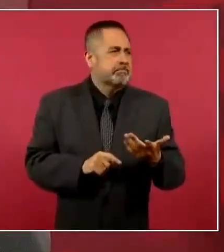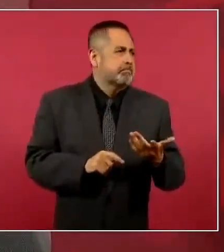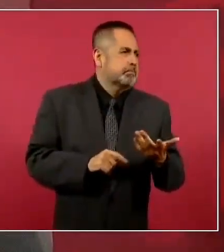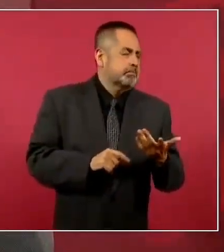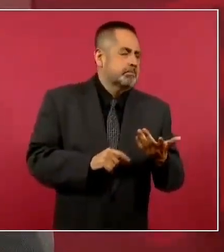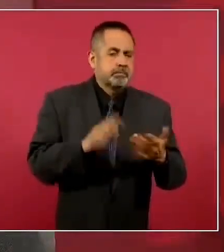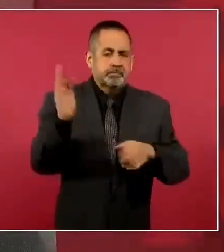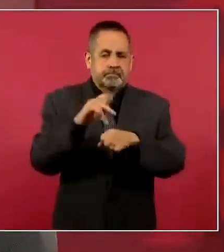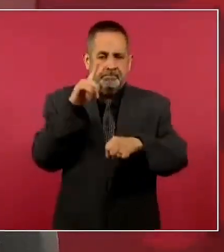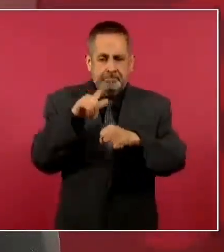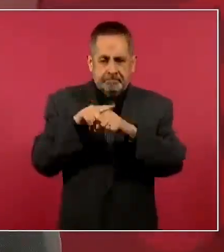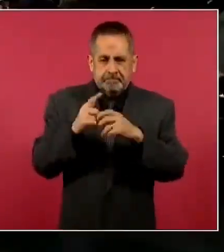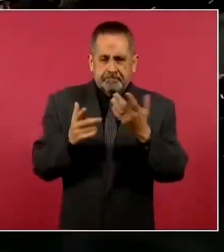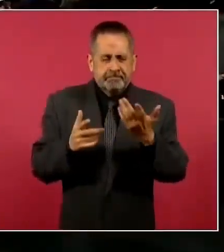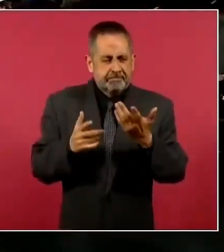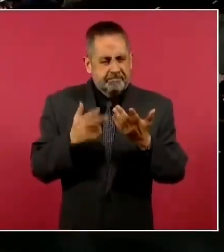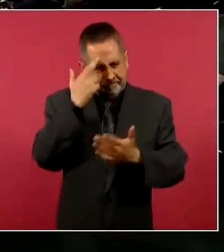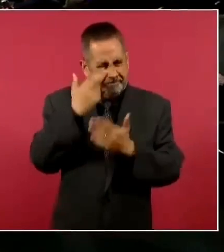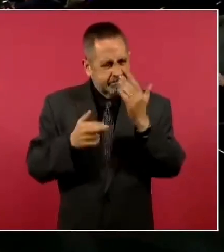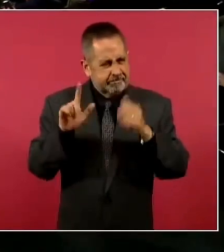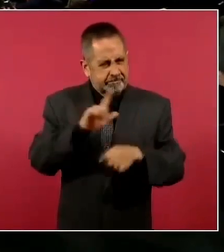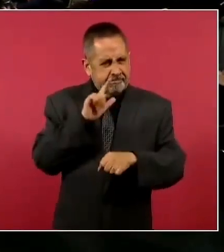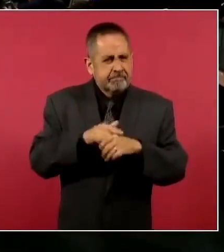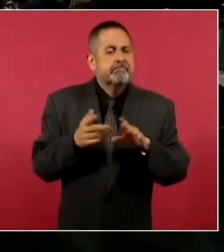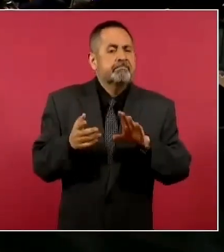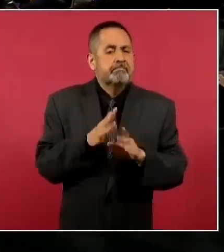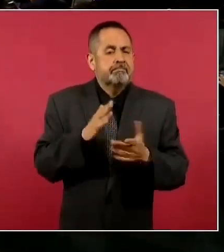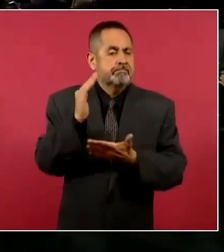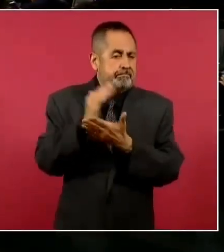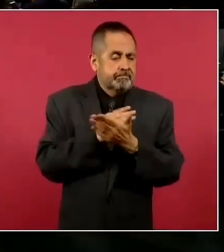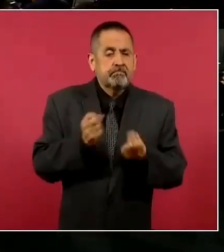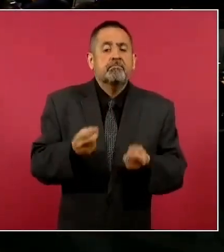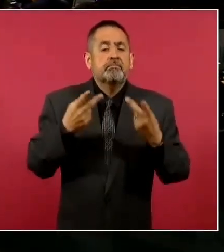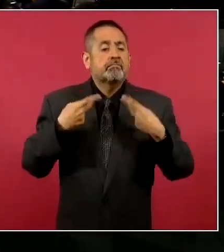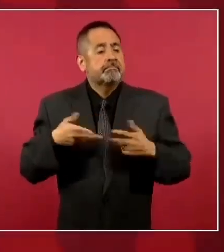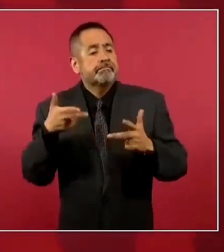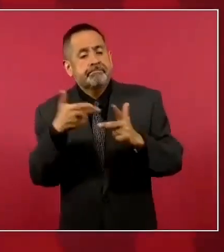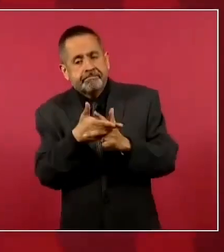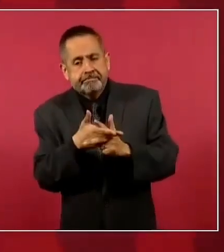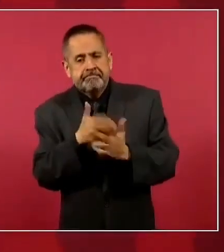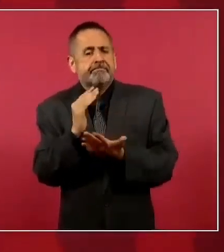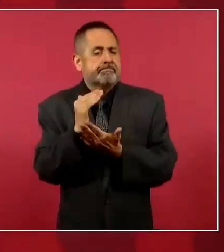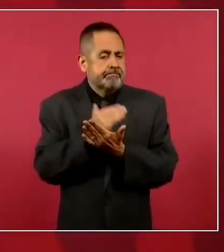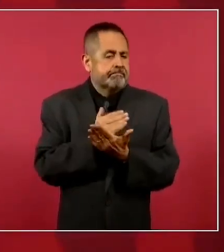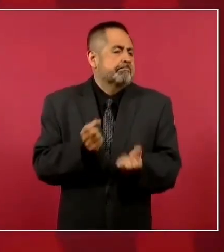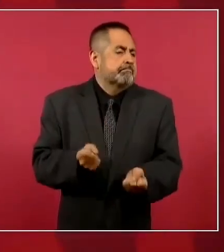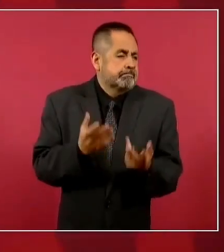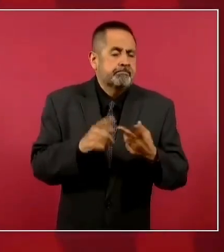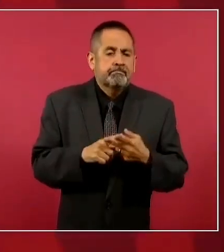federales, cómo vamos en homicidios, cómo